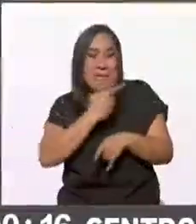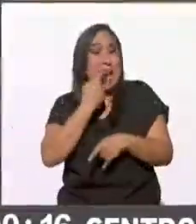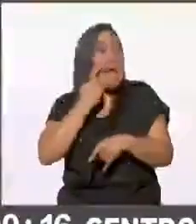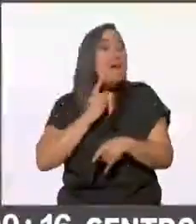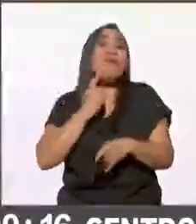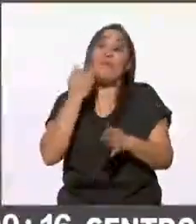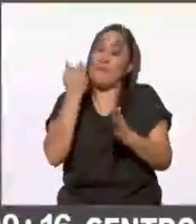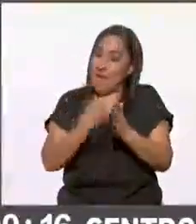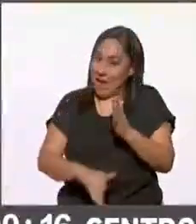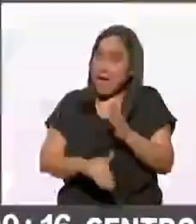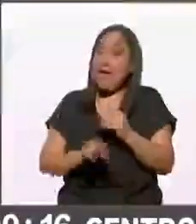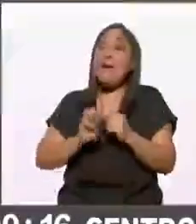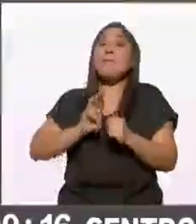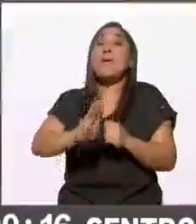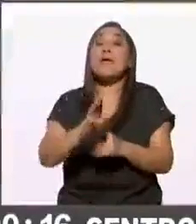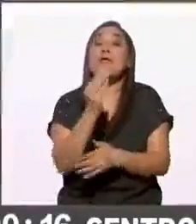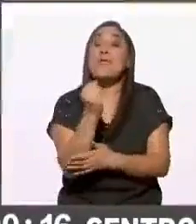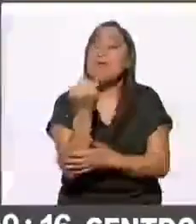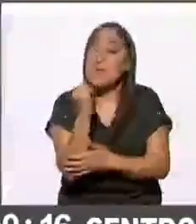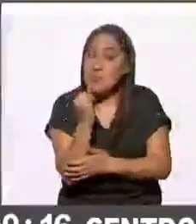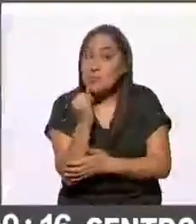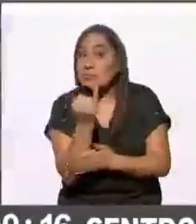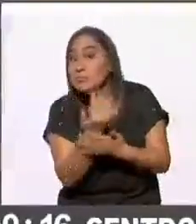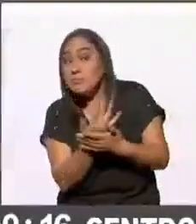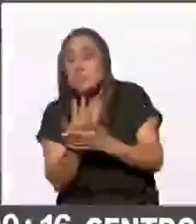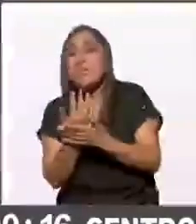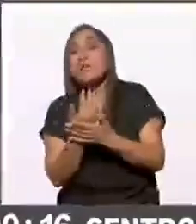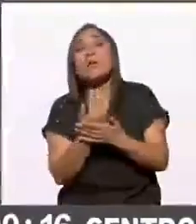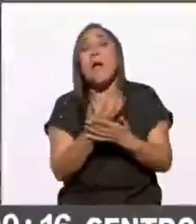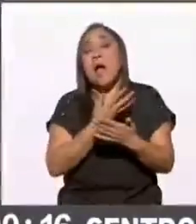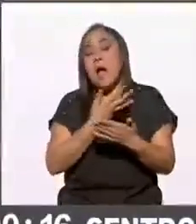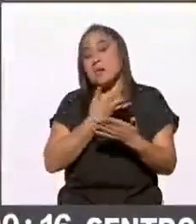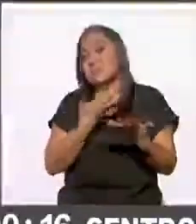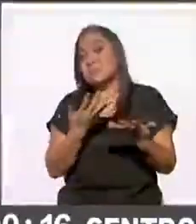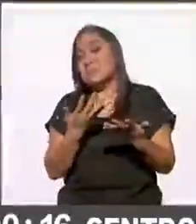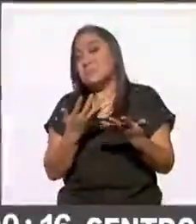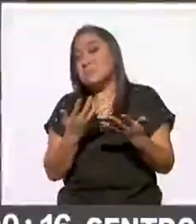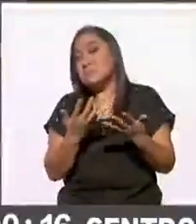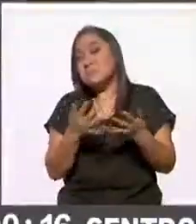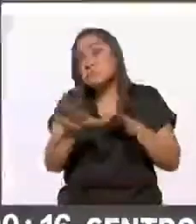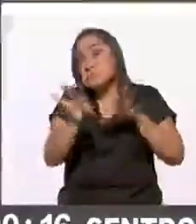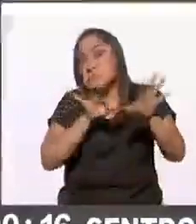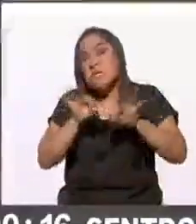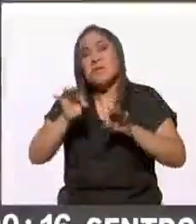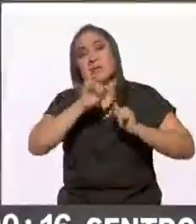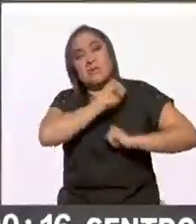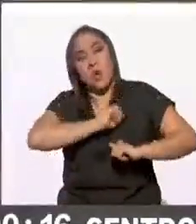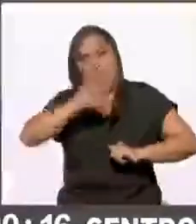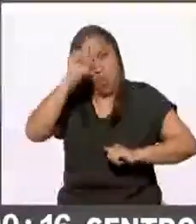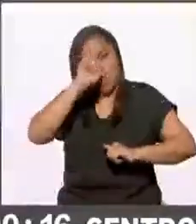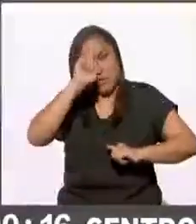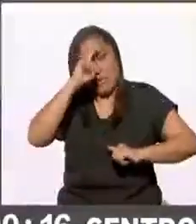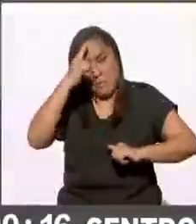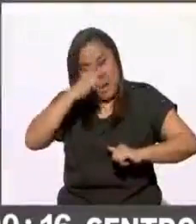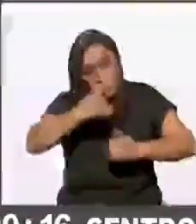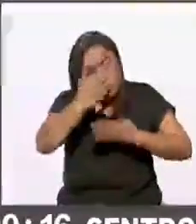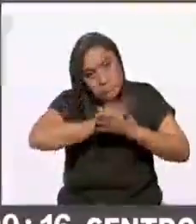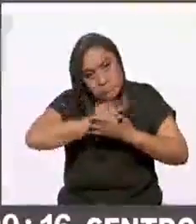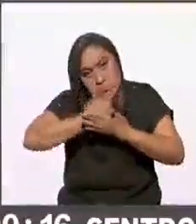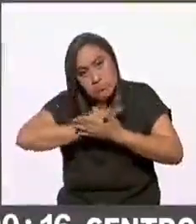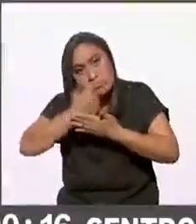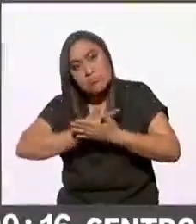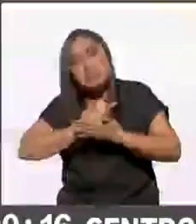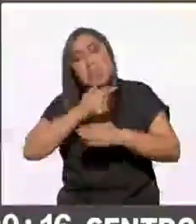falta el miércoles 9 de junio esperar van a ser 300 los consejos que van a estar haciendo los conteos y bueno queda más